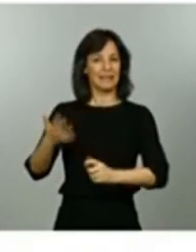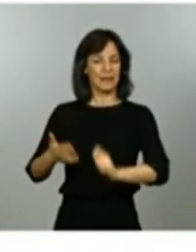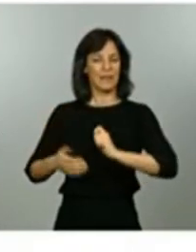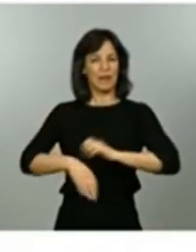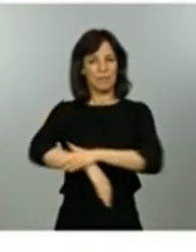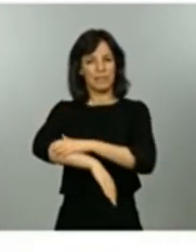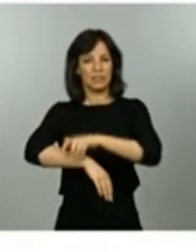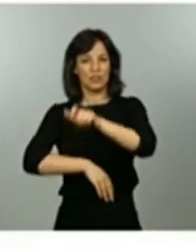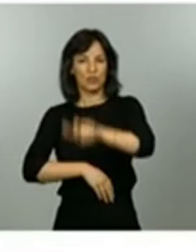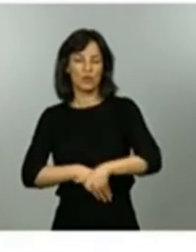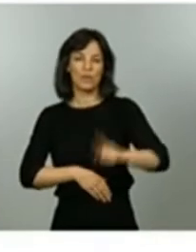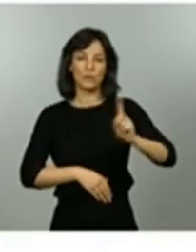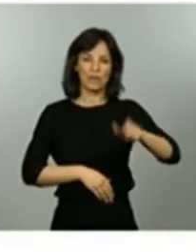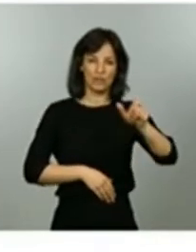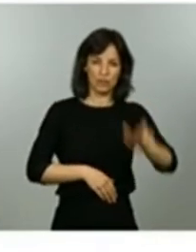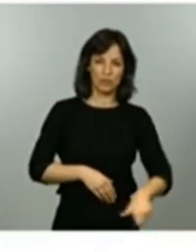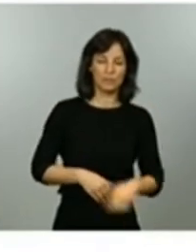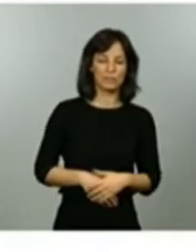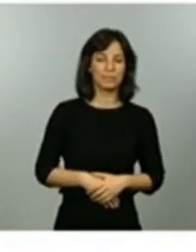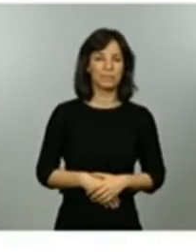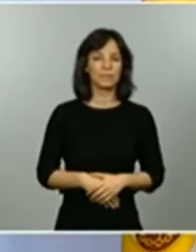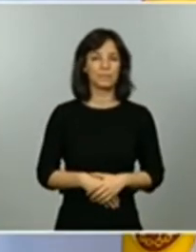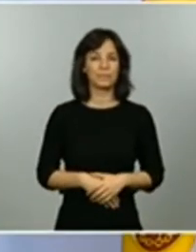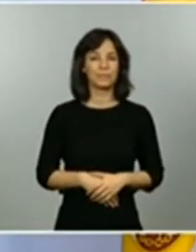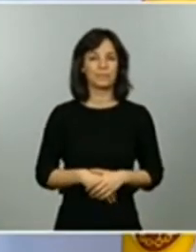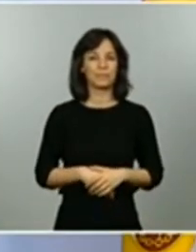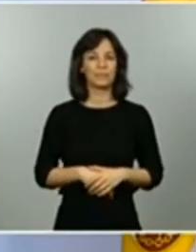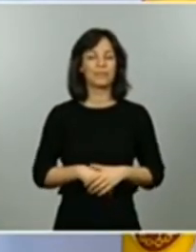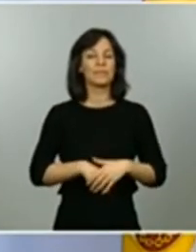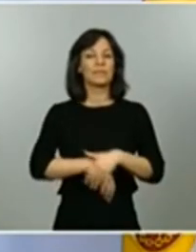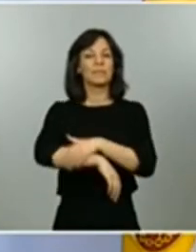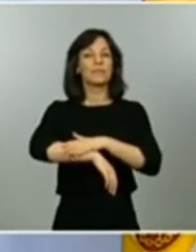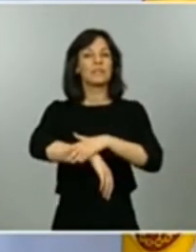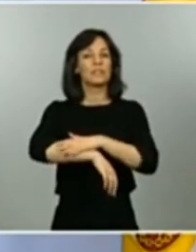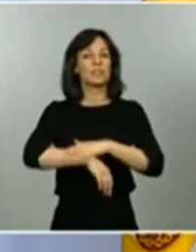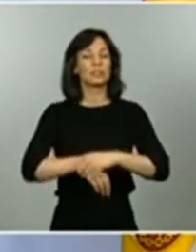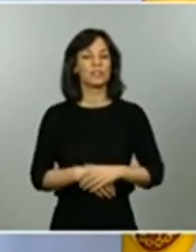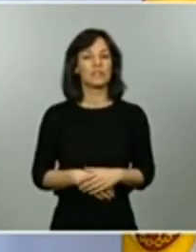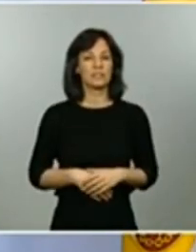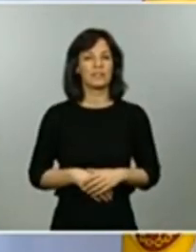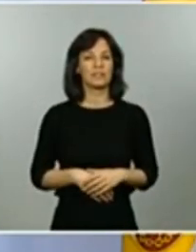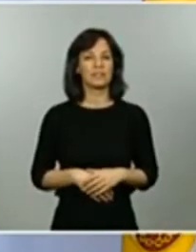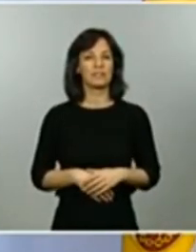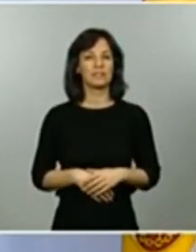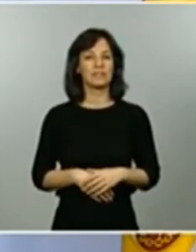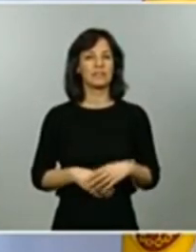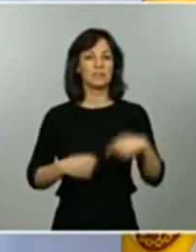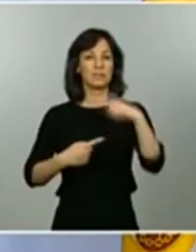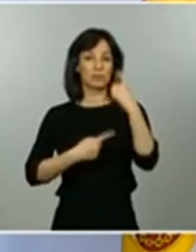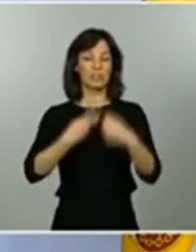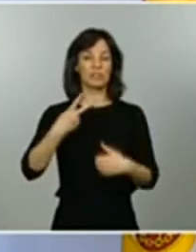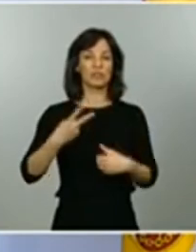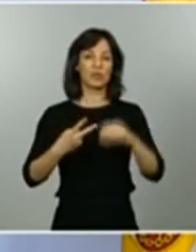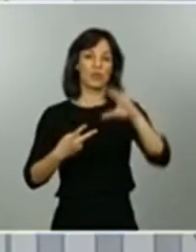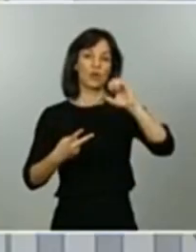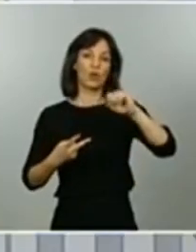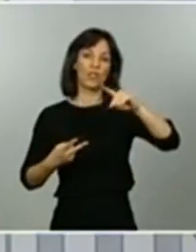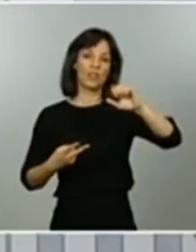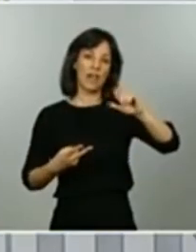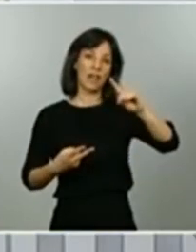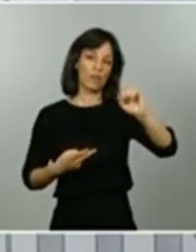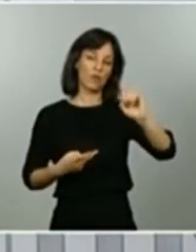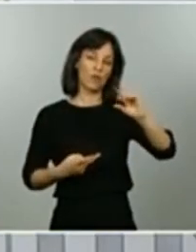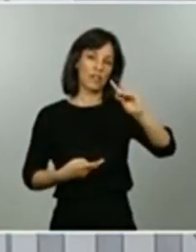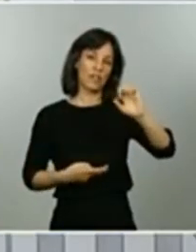director del CAES Ministro Estas dos preguntas que me formula usted el condado de Treviño según consta en el decreto de